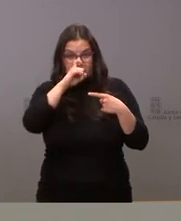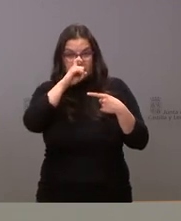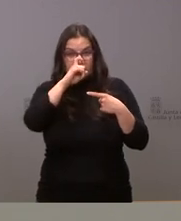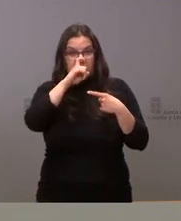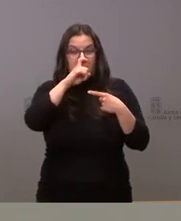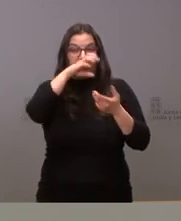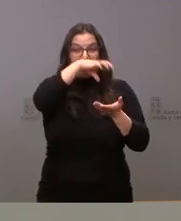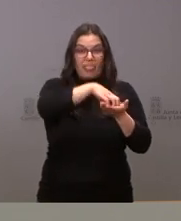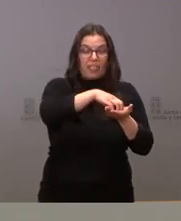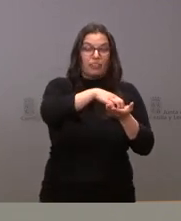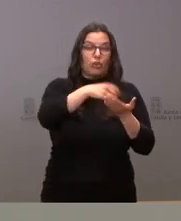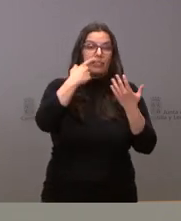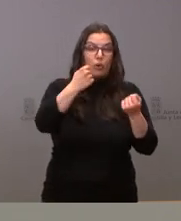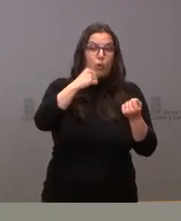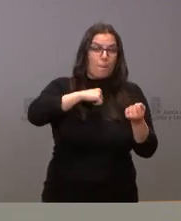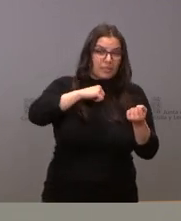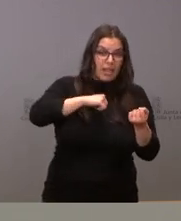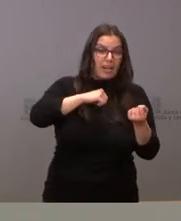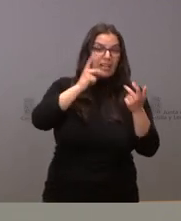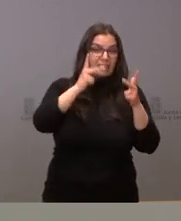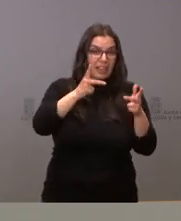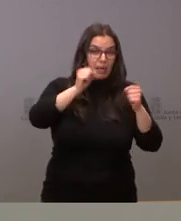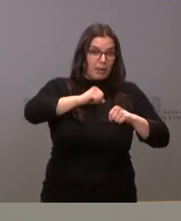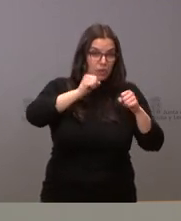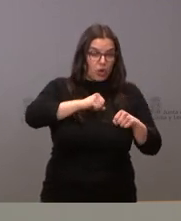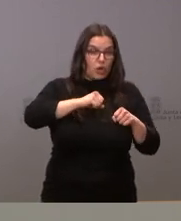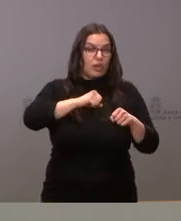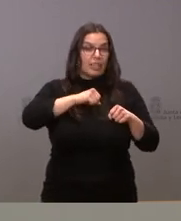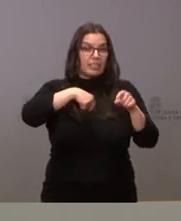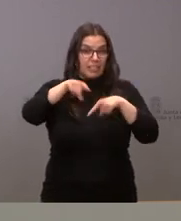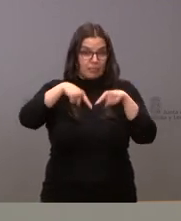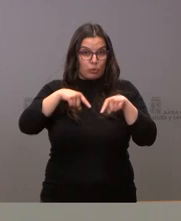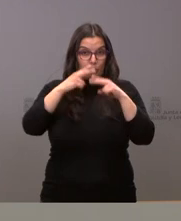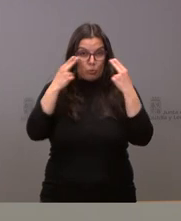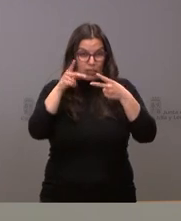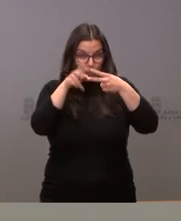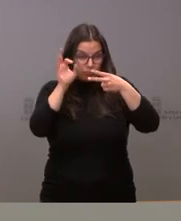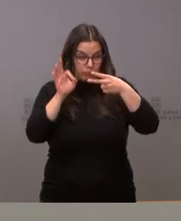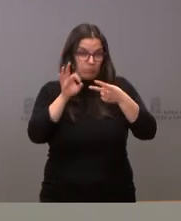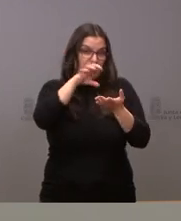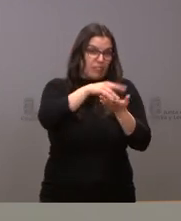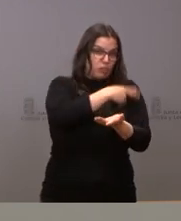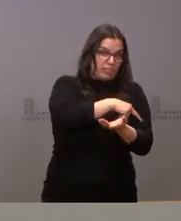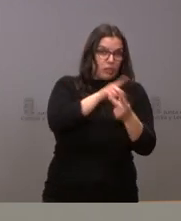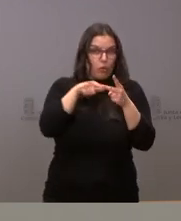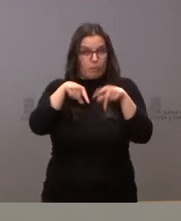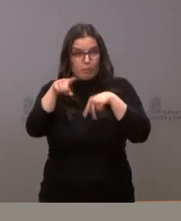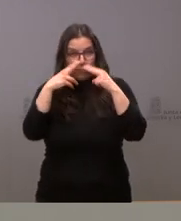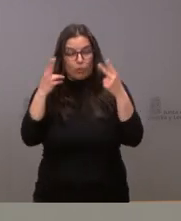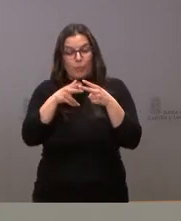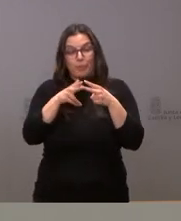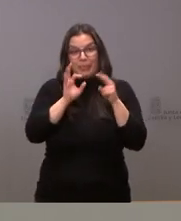hablando de centros de salud hospitales residencias de mayores y transporte público y luego lo que me comentaba su compañera